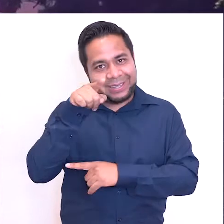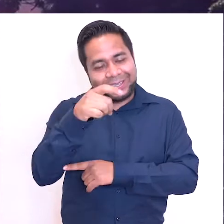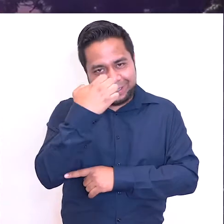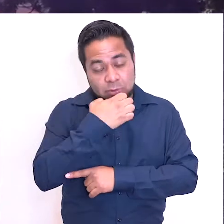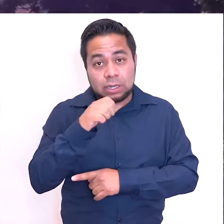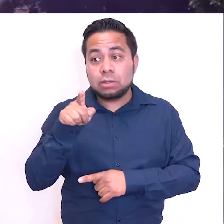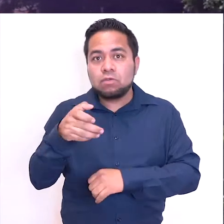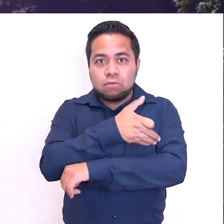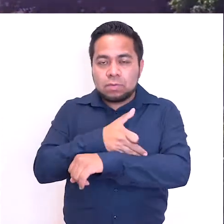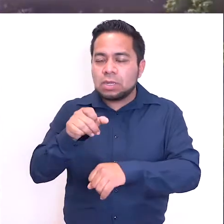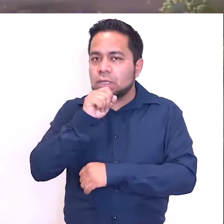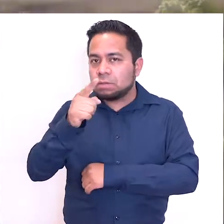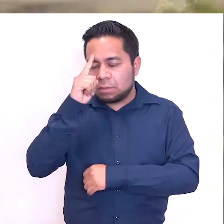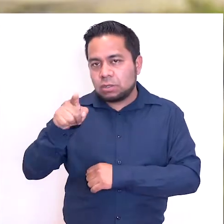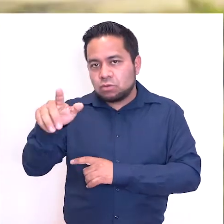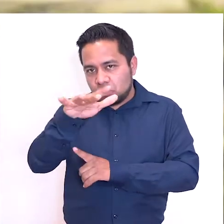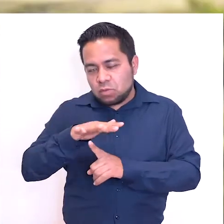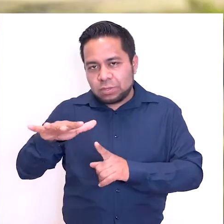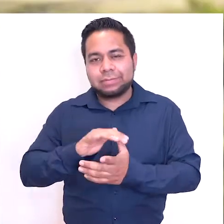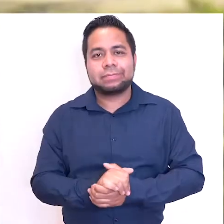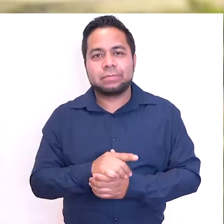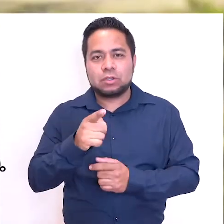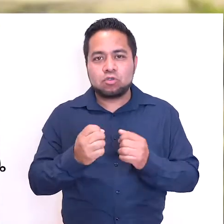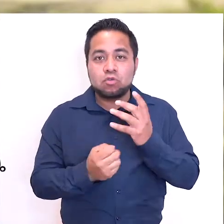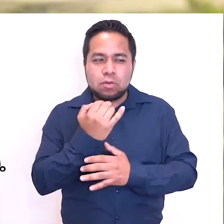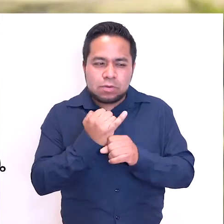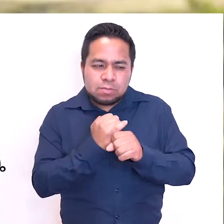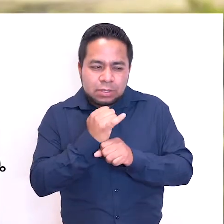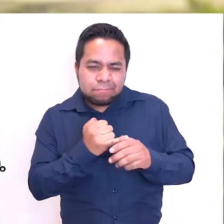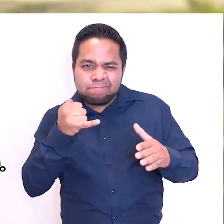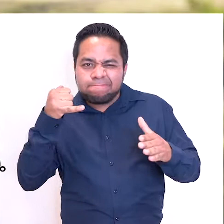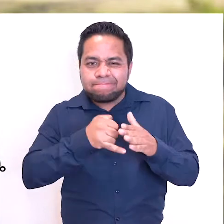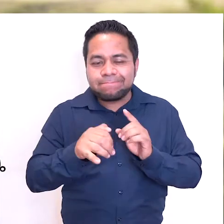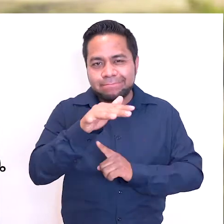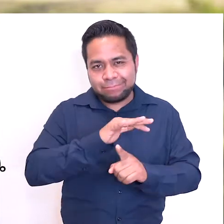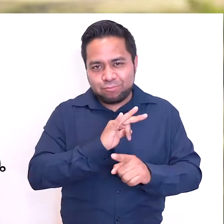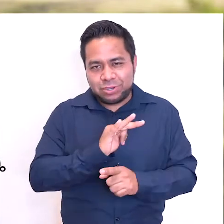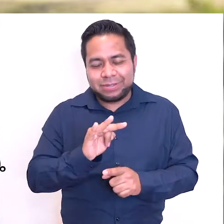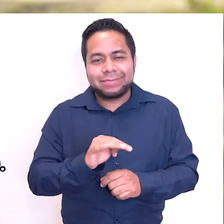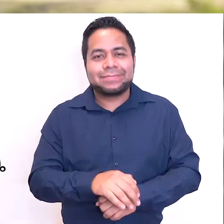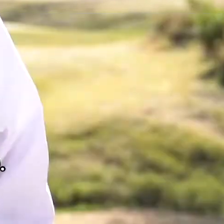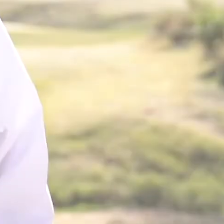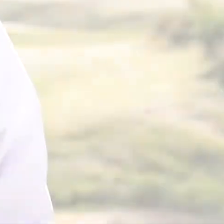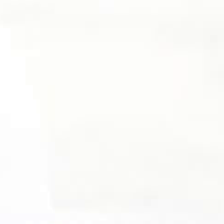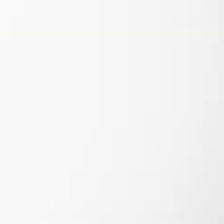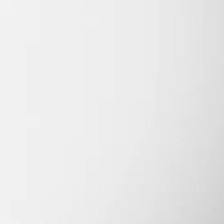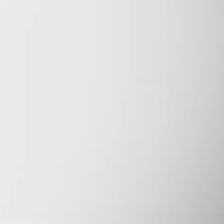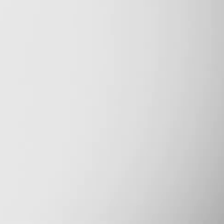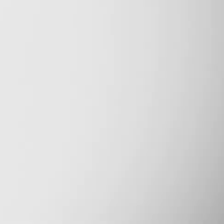tiene para ti, tu familia y también para tu comunidad. Conviértete en un detective de tu entorno.